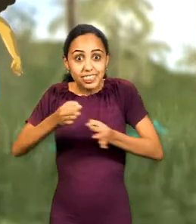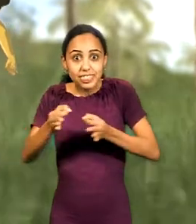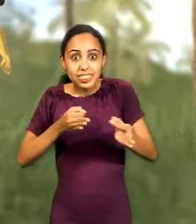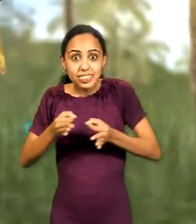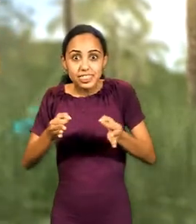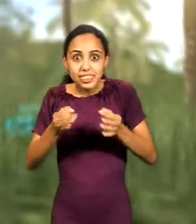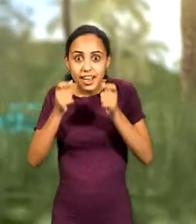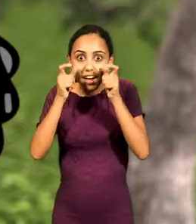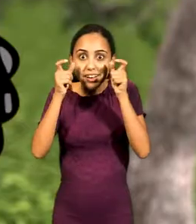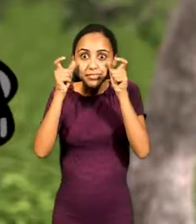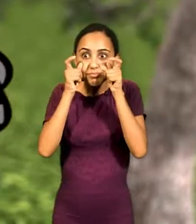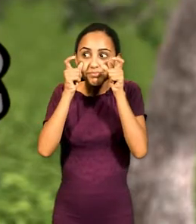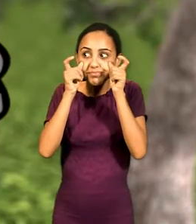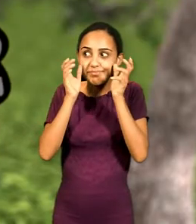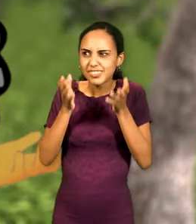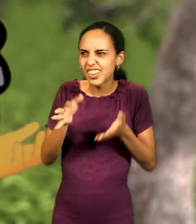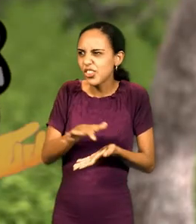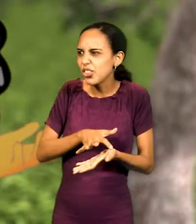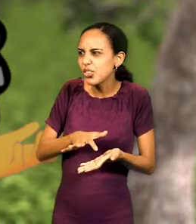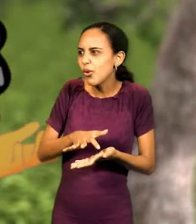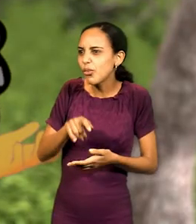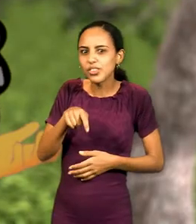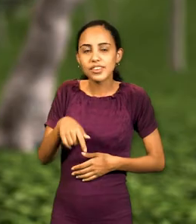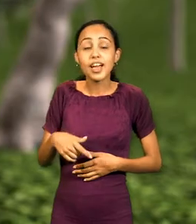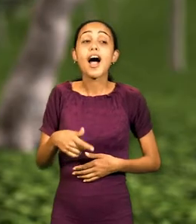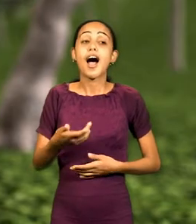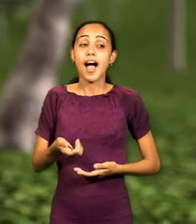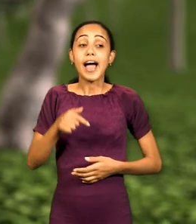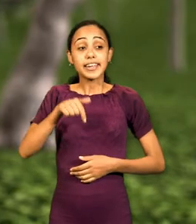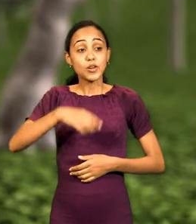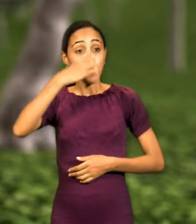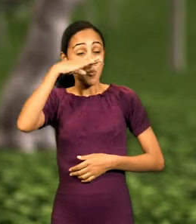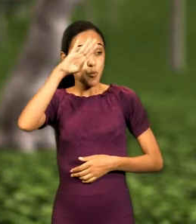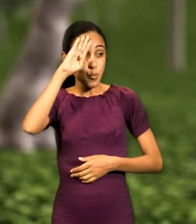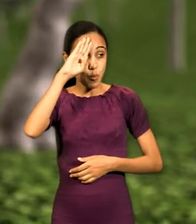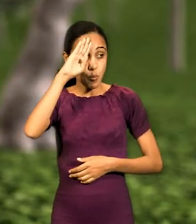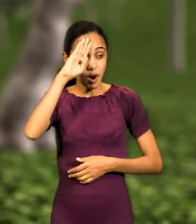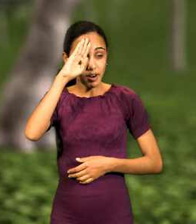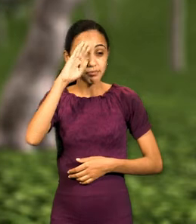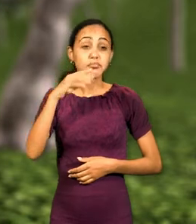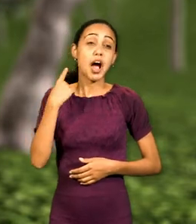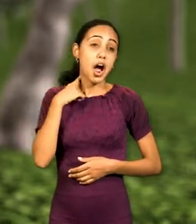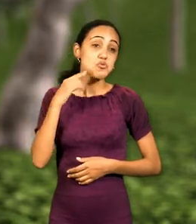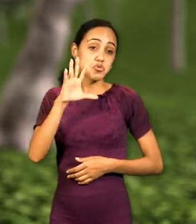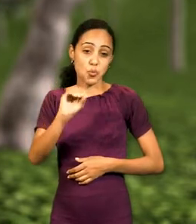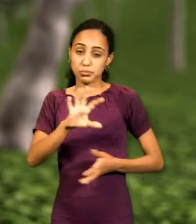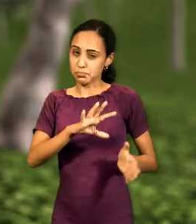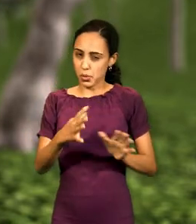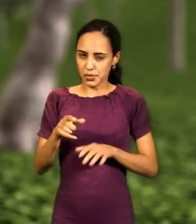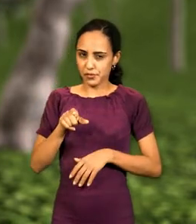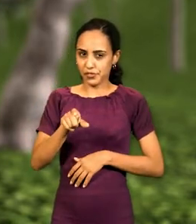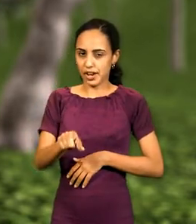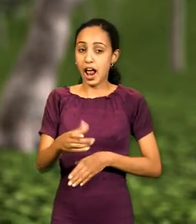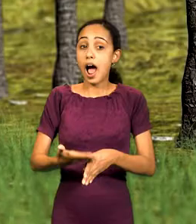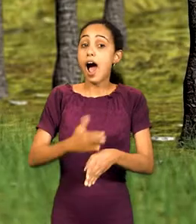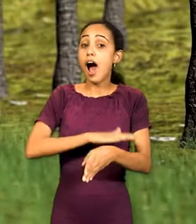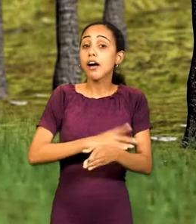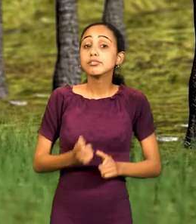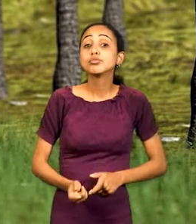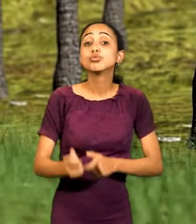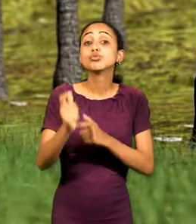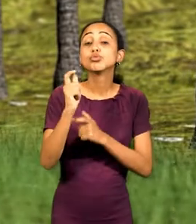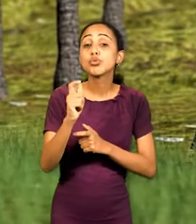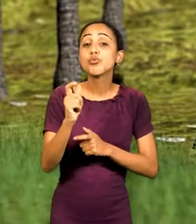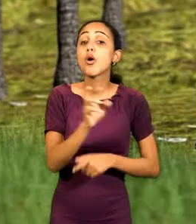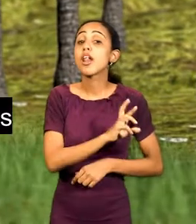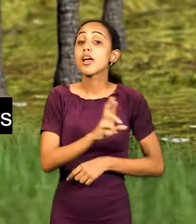funciona? ¿Y dónde estamos? En Cuba, a finales de la década del 50. Antes del